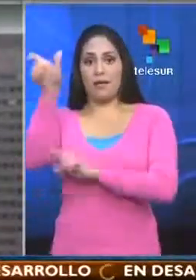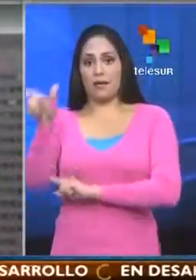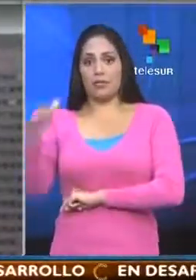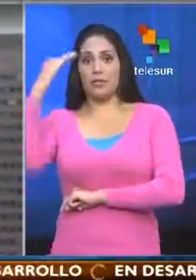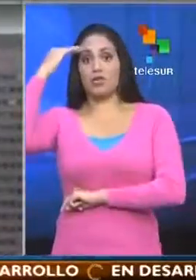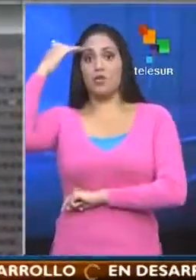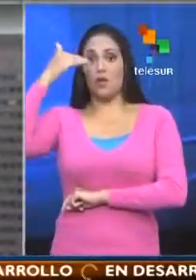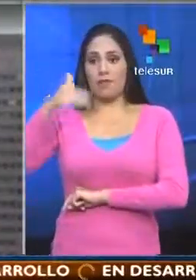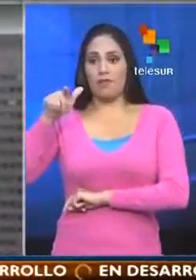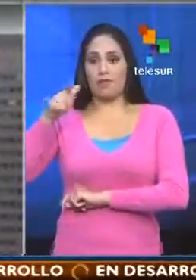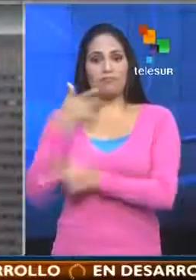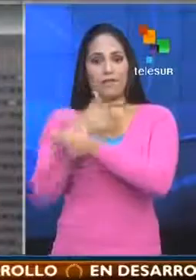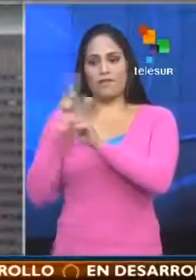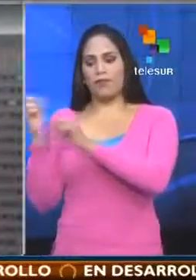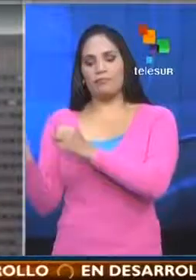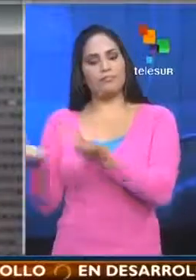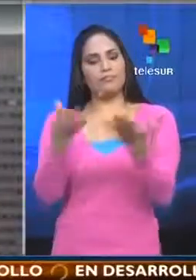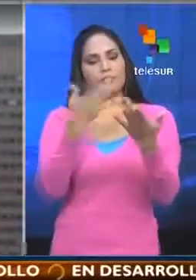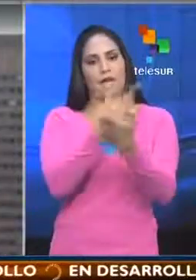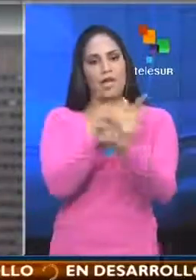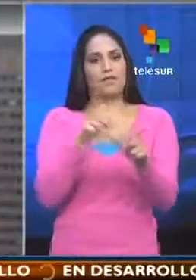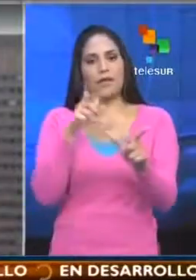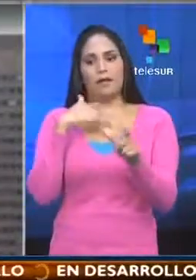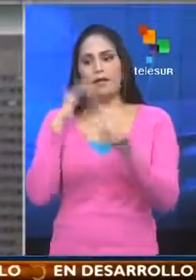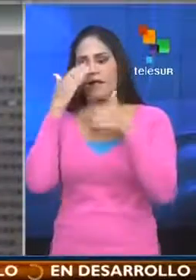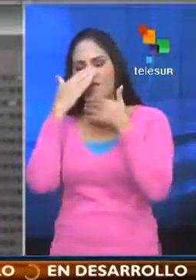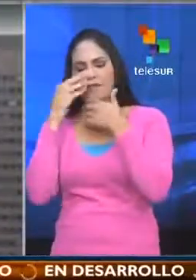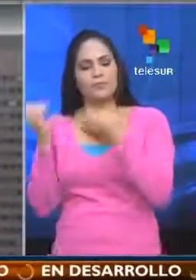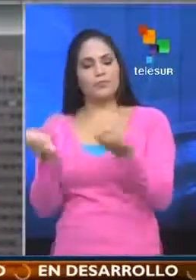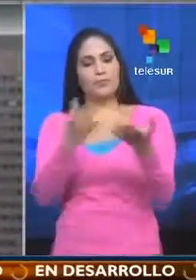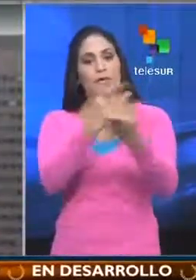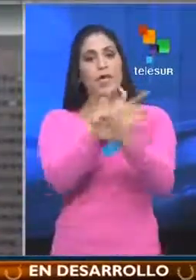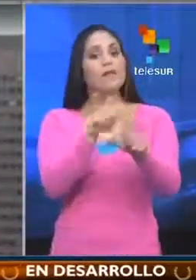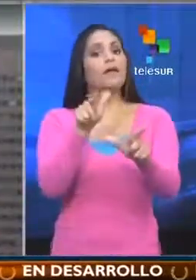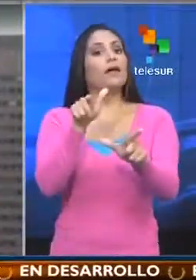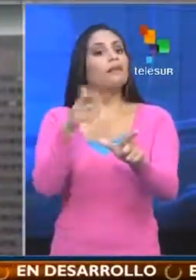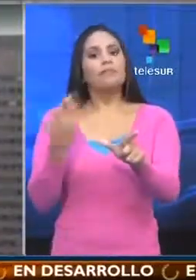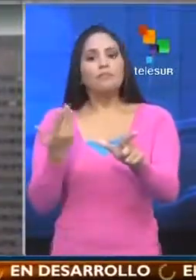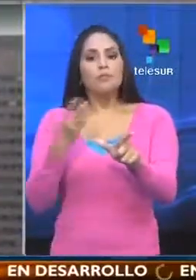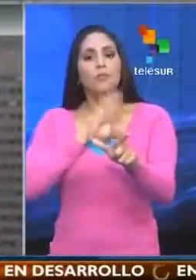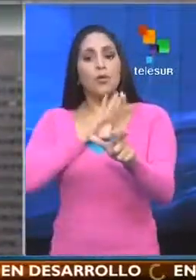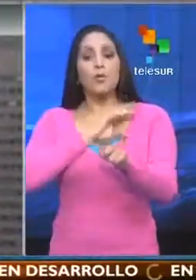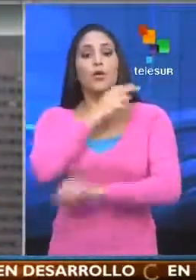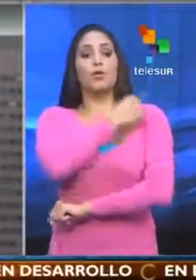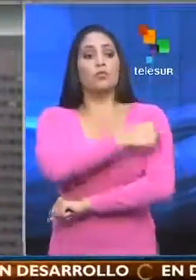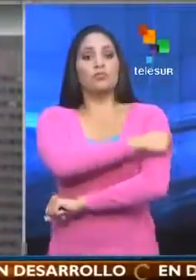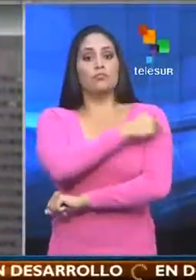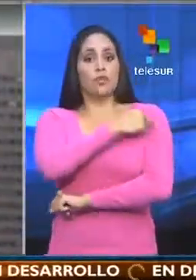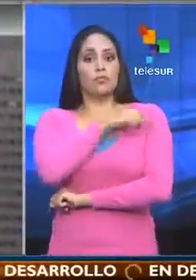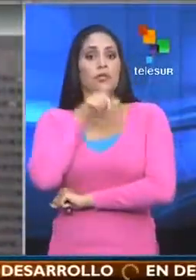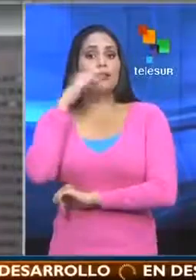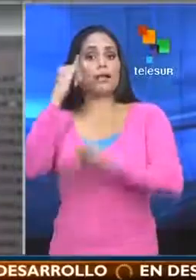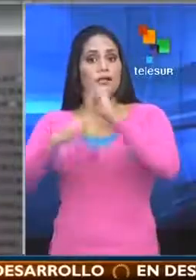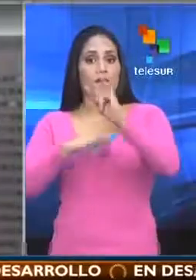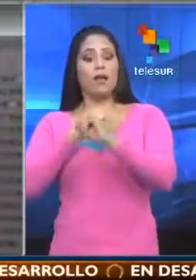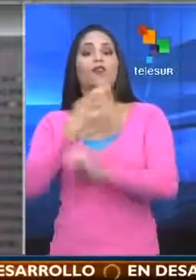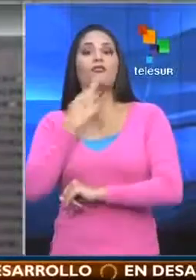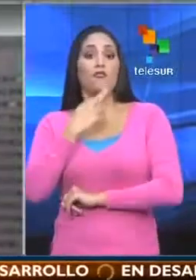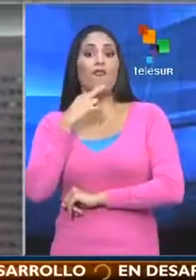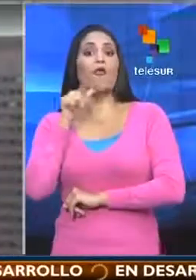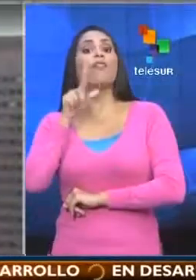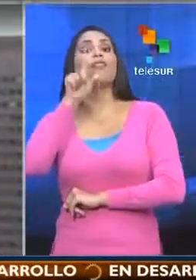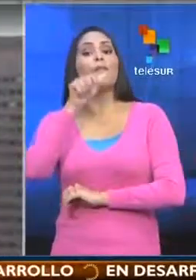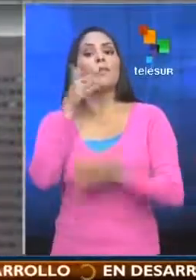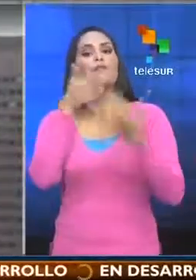este soldado Carlos Alberto Becerra. Así también lo ha confirmado el Comité Internacional de la Cruz Roja, entre otras cosas